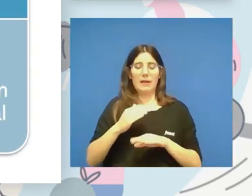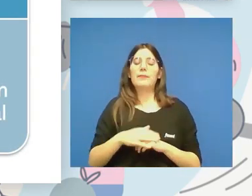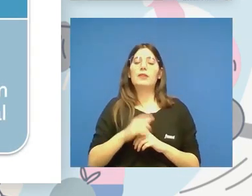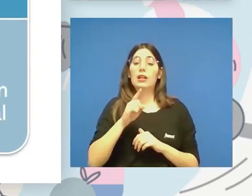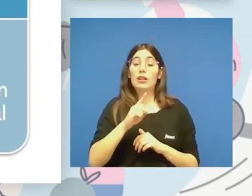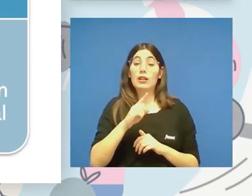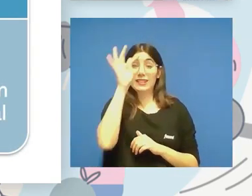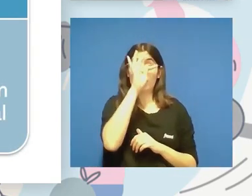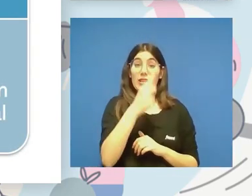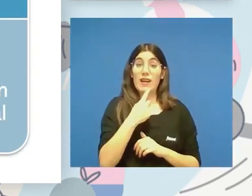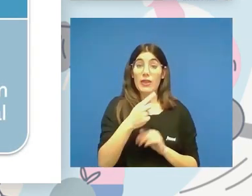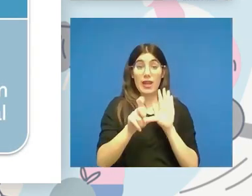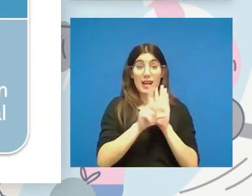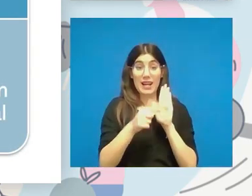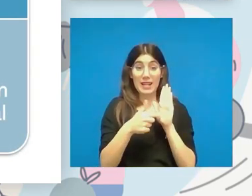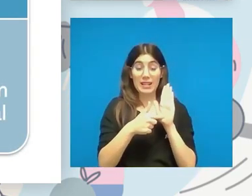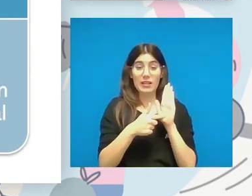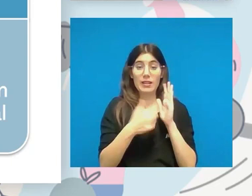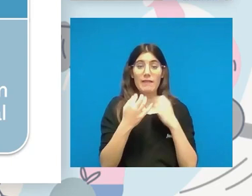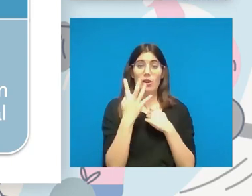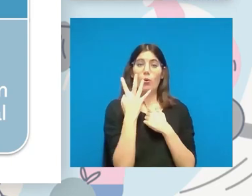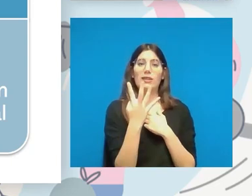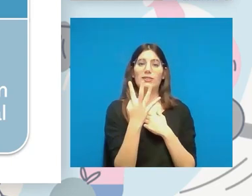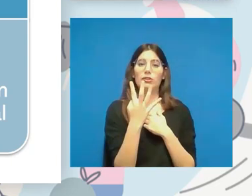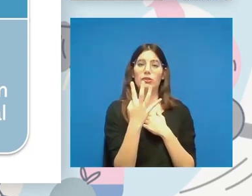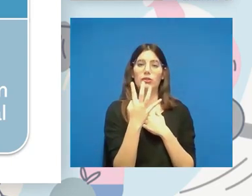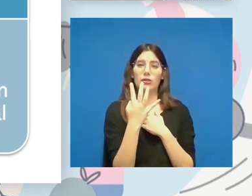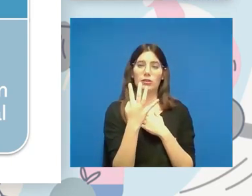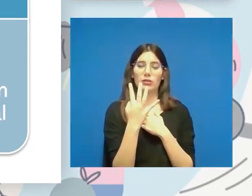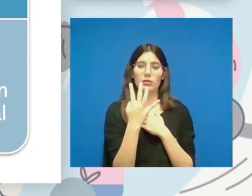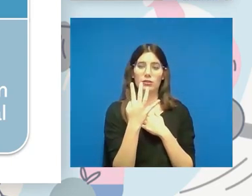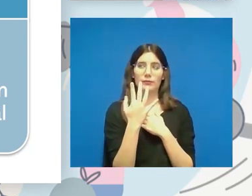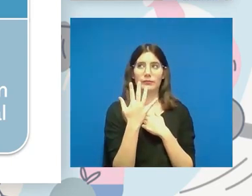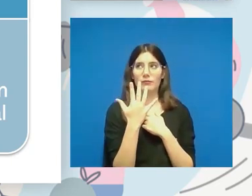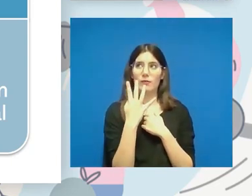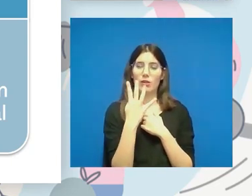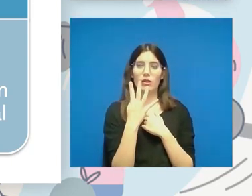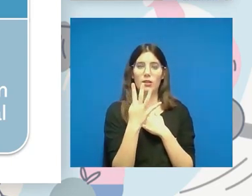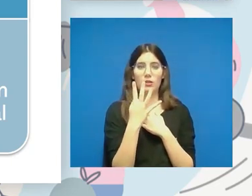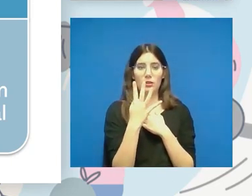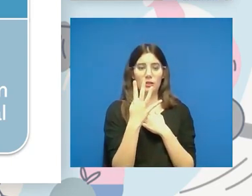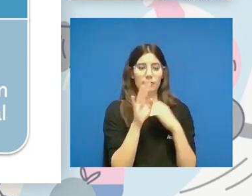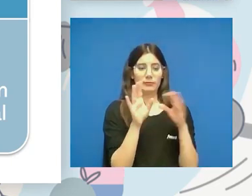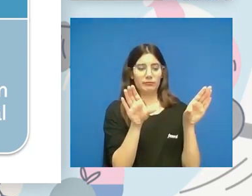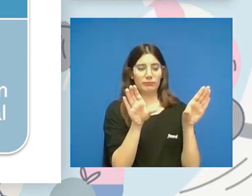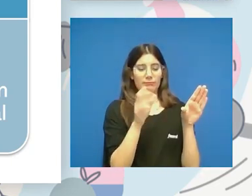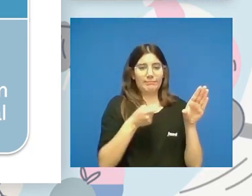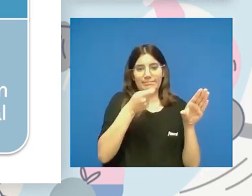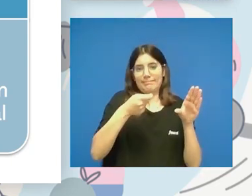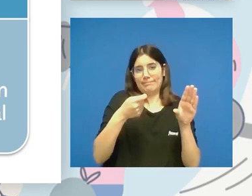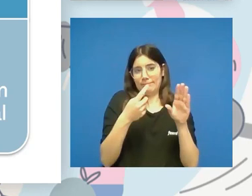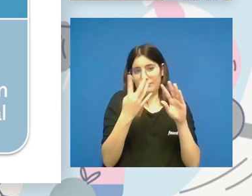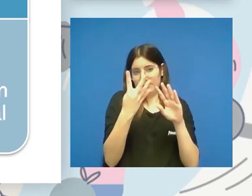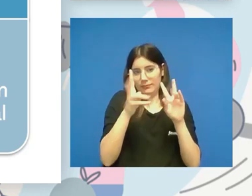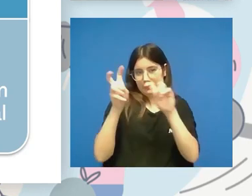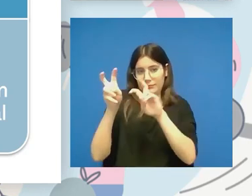teoría la ley debería provocar cuatro grandes aportaciones, ¿no? Por un lado, debería contribuir